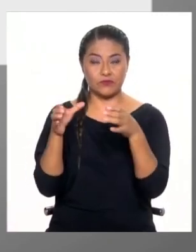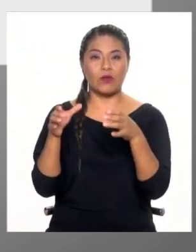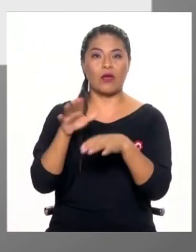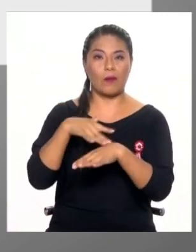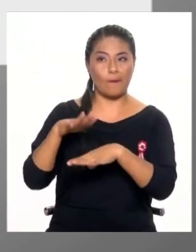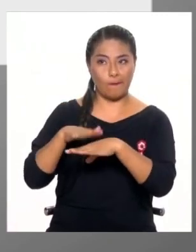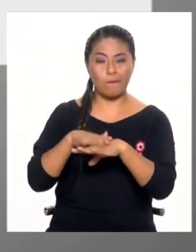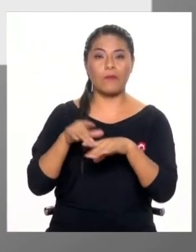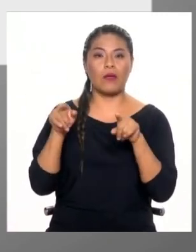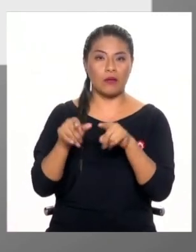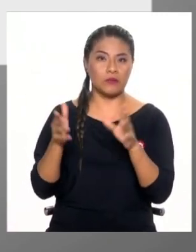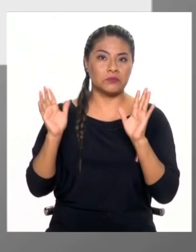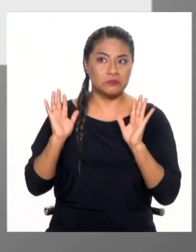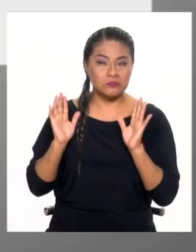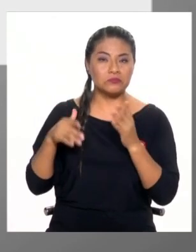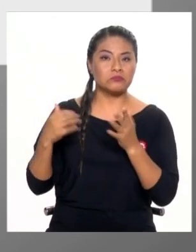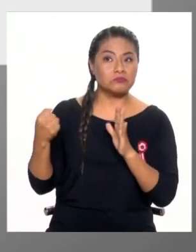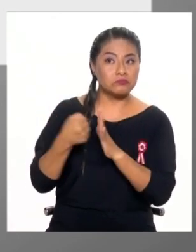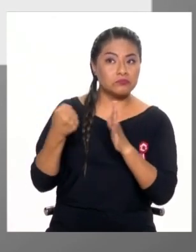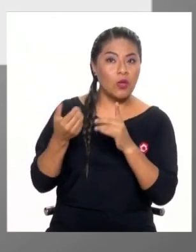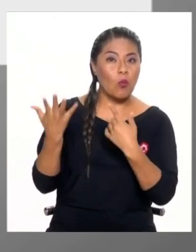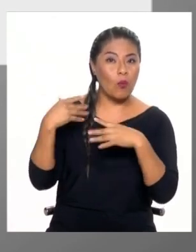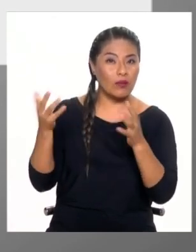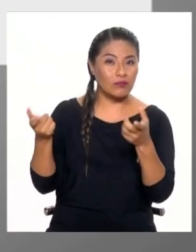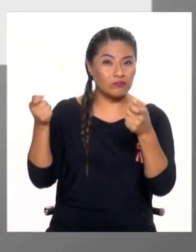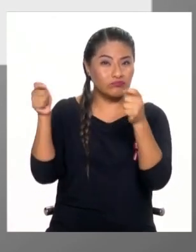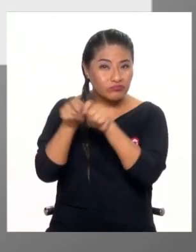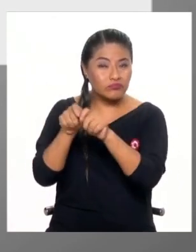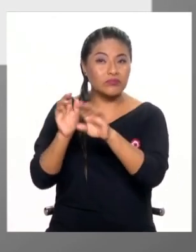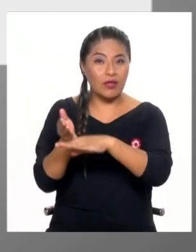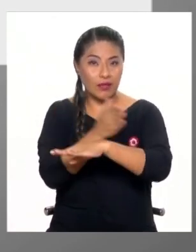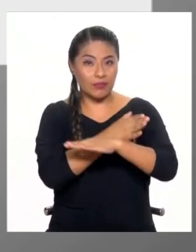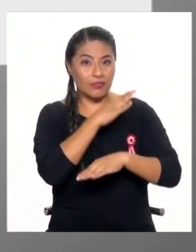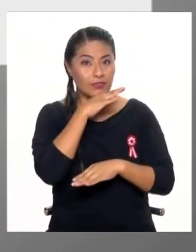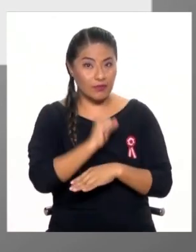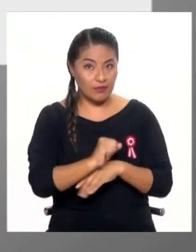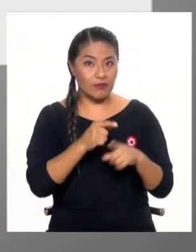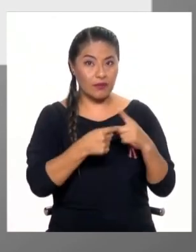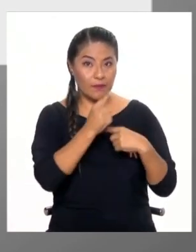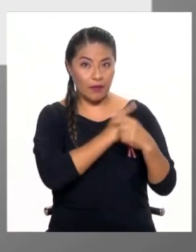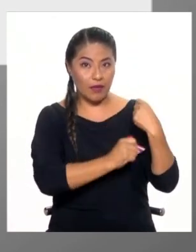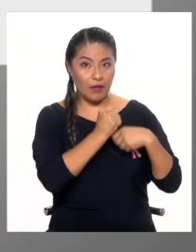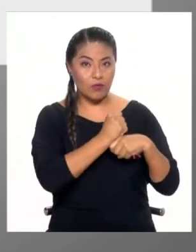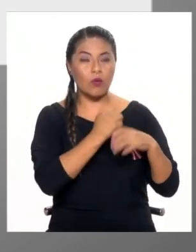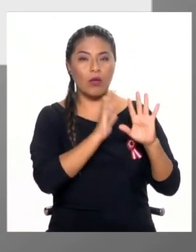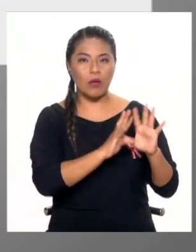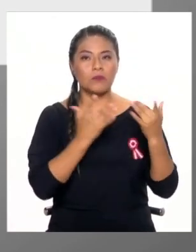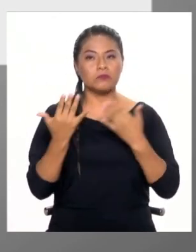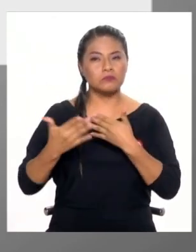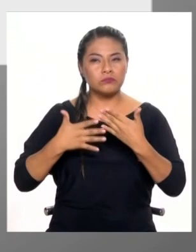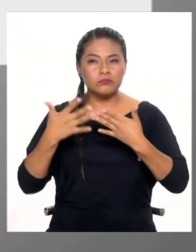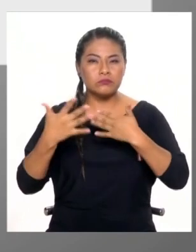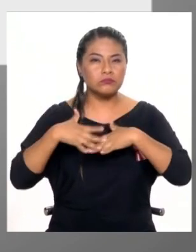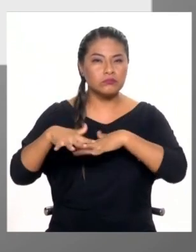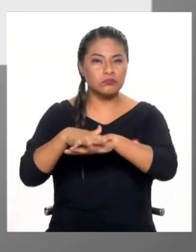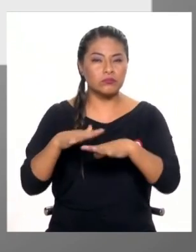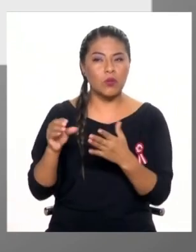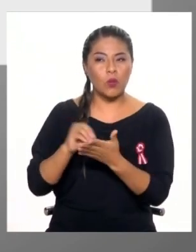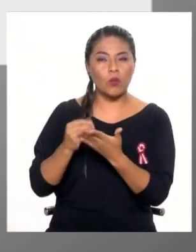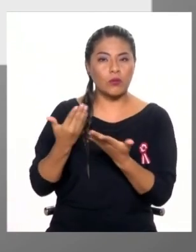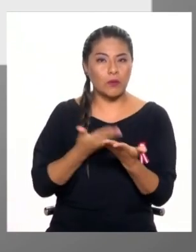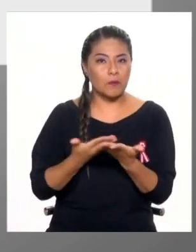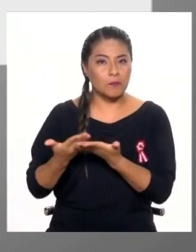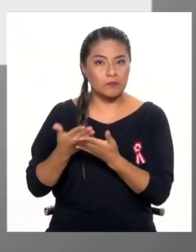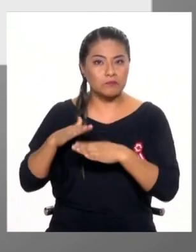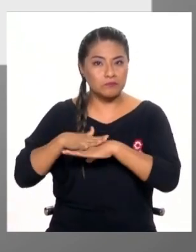diciembre. Así que este es un caso que obviamente se está desplegando y estamos viendo las medidas de precaución ante cualquier situación de riesgo que se pueda